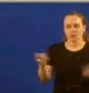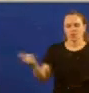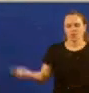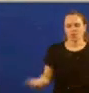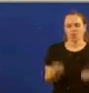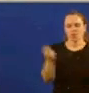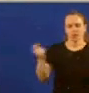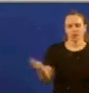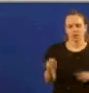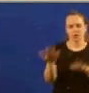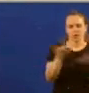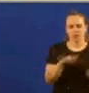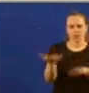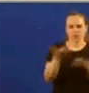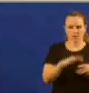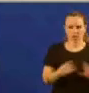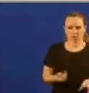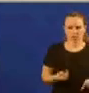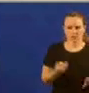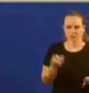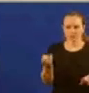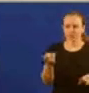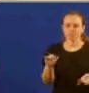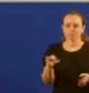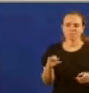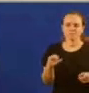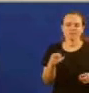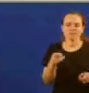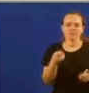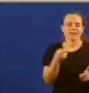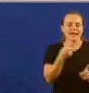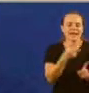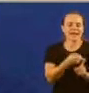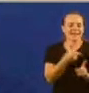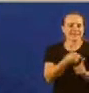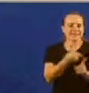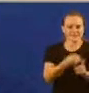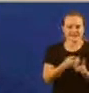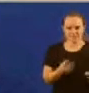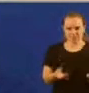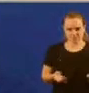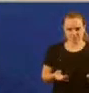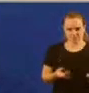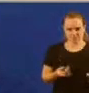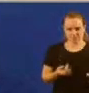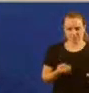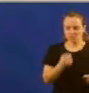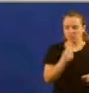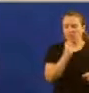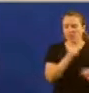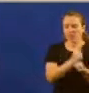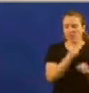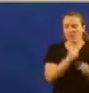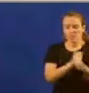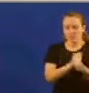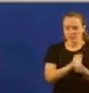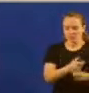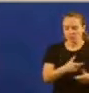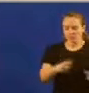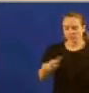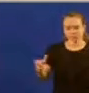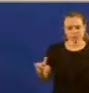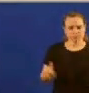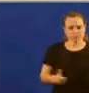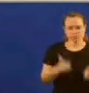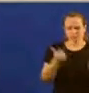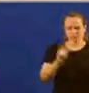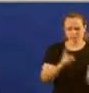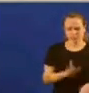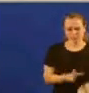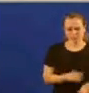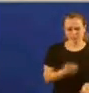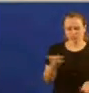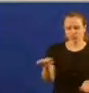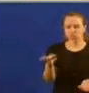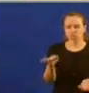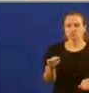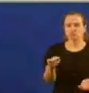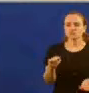distribuye de forma clientela regalos fiscais sin efectos no emprego e no crecimento, aumentando a fractura social.